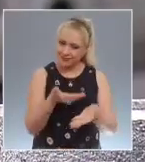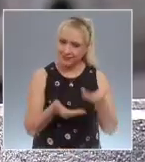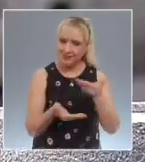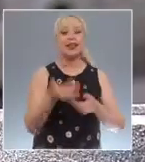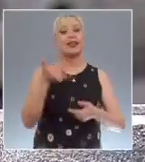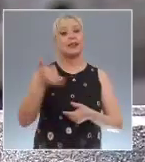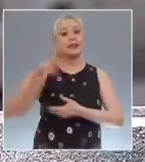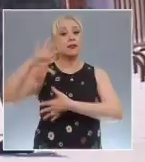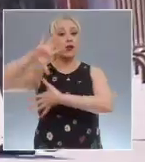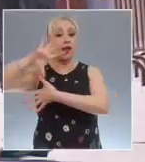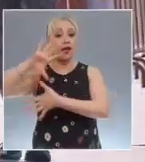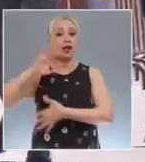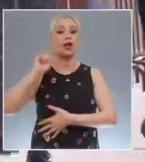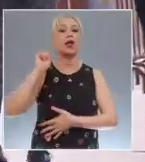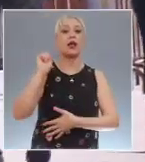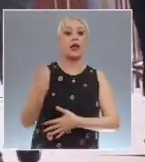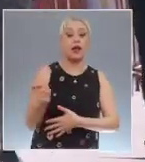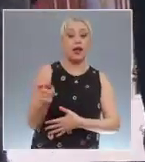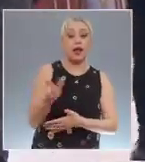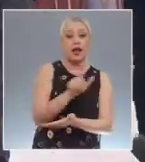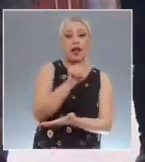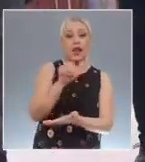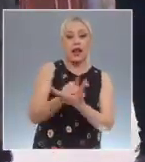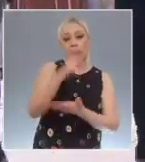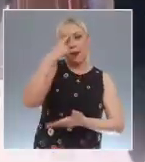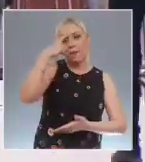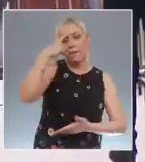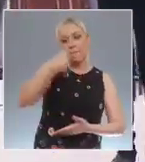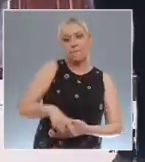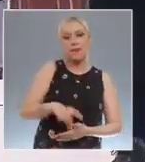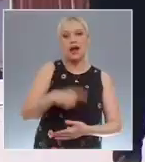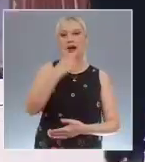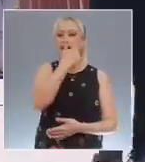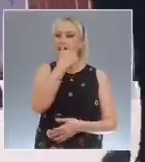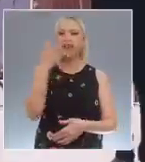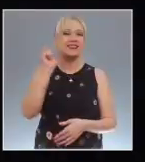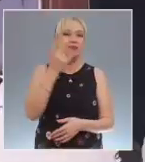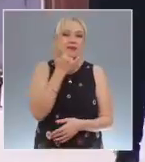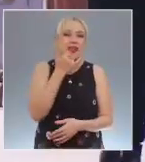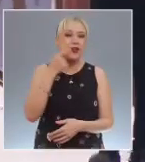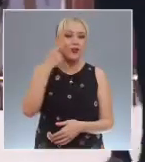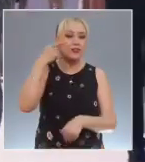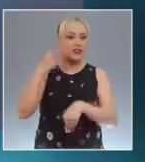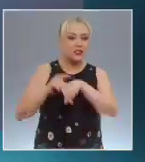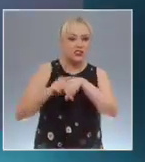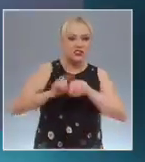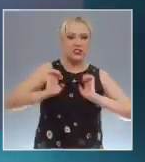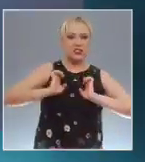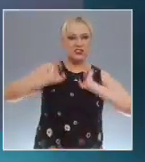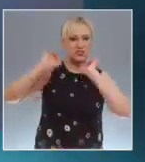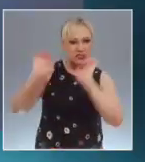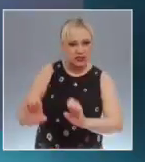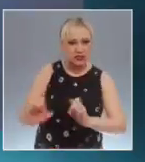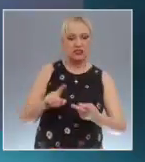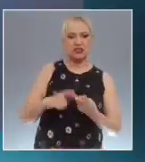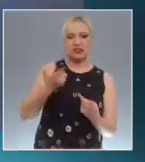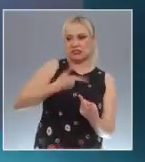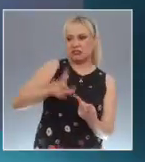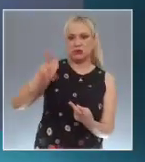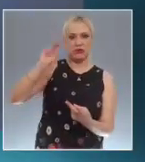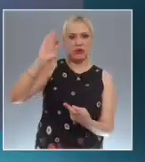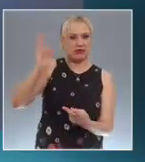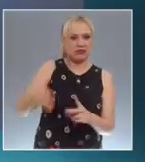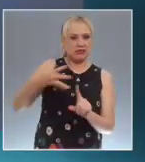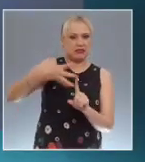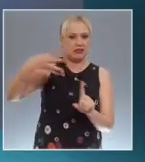discriminación racial y formas conexas de intolerancia, pero faltan ser ratificados. Ambos tratados internacionales